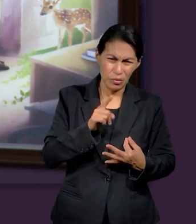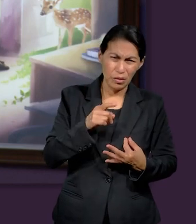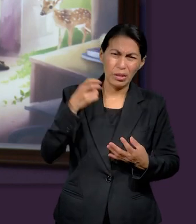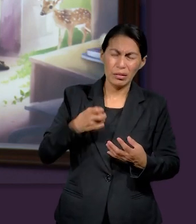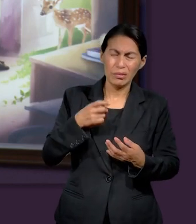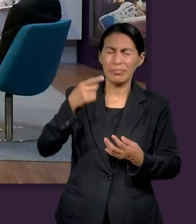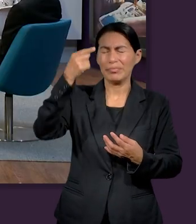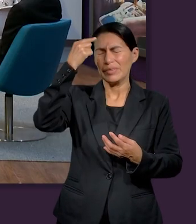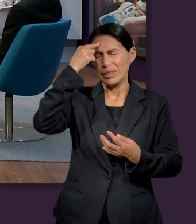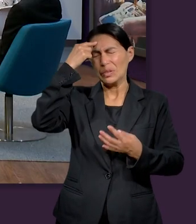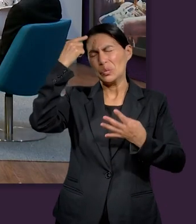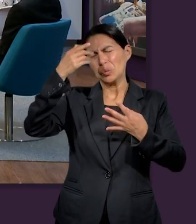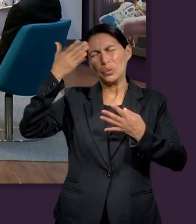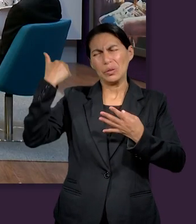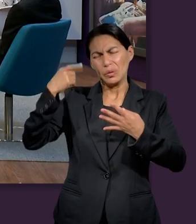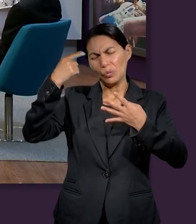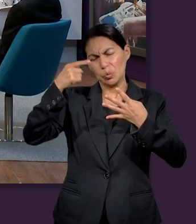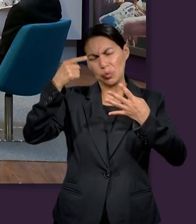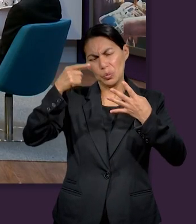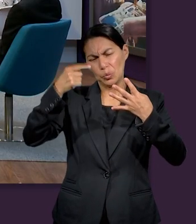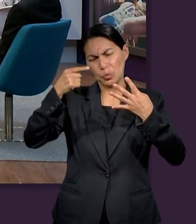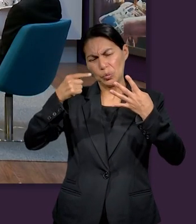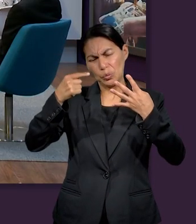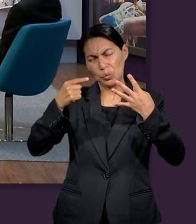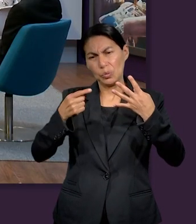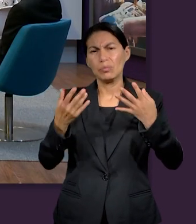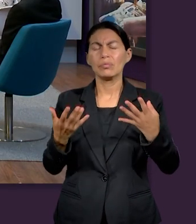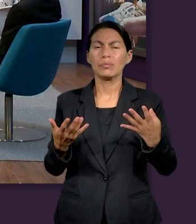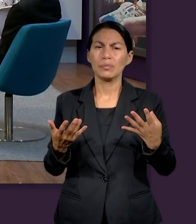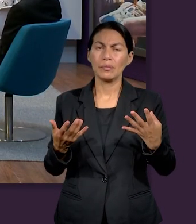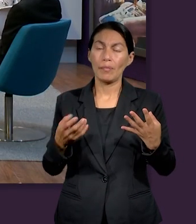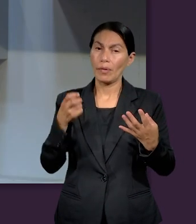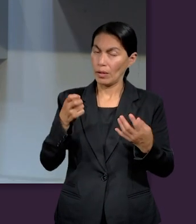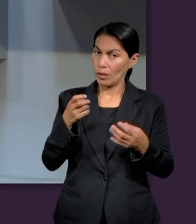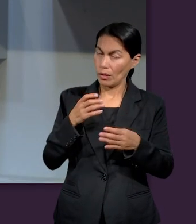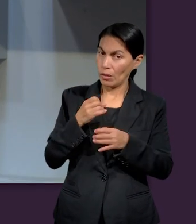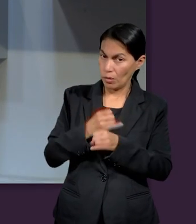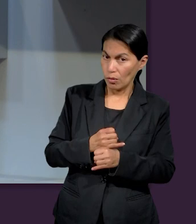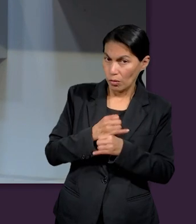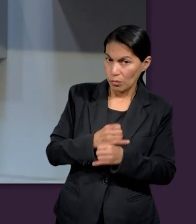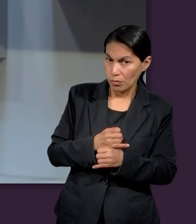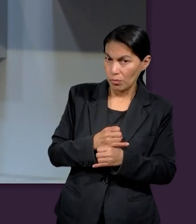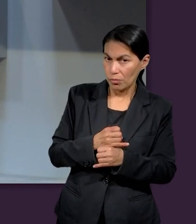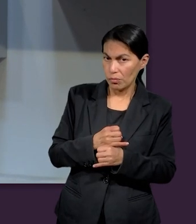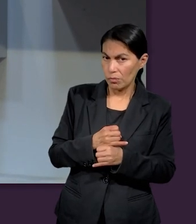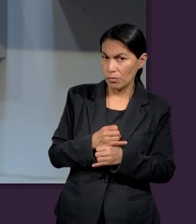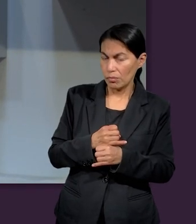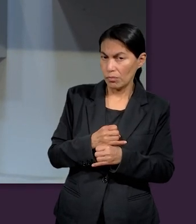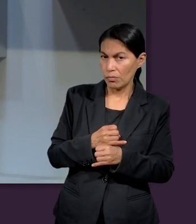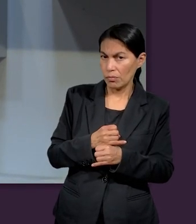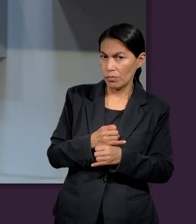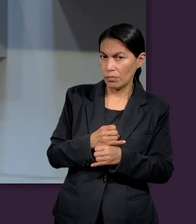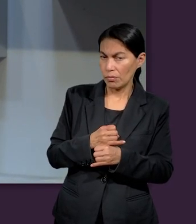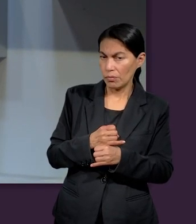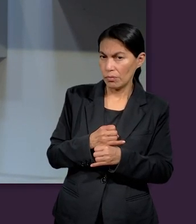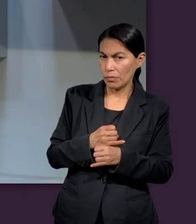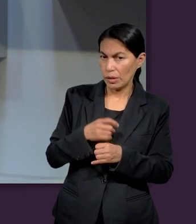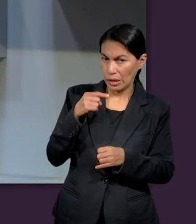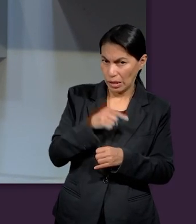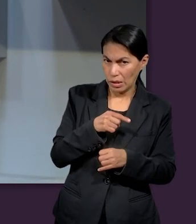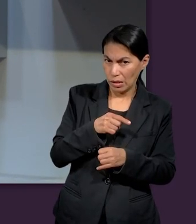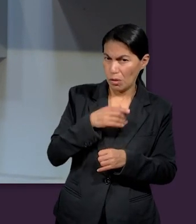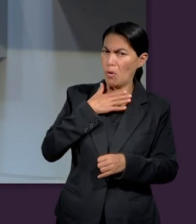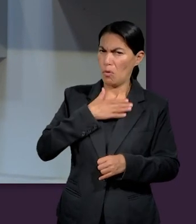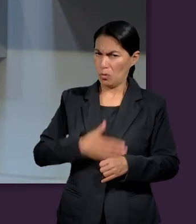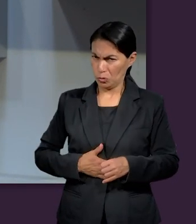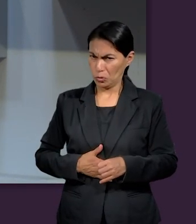correcto o no? y recuerda todo lo que él había hecho entonces Job parte de la